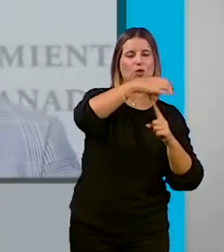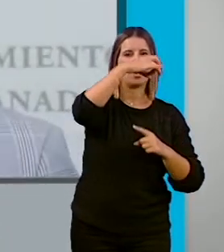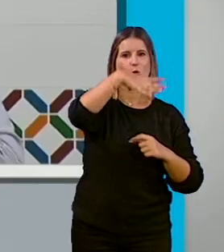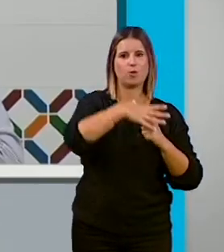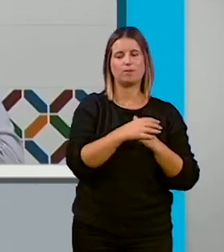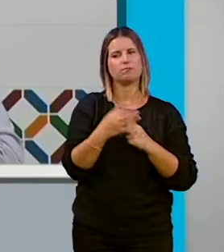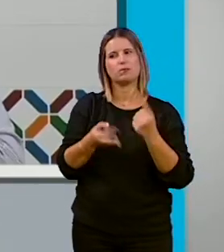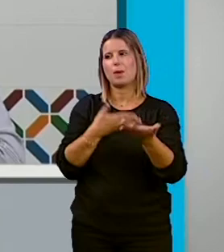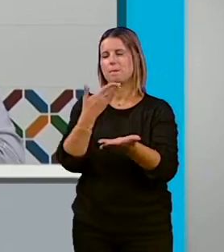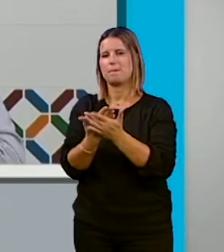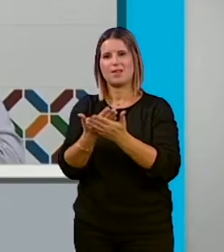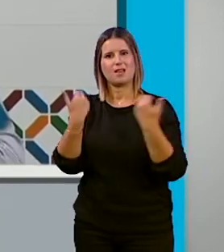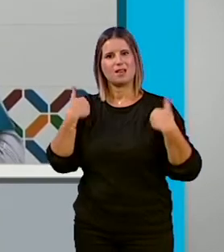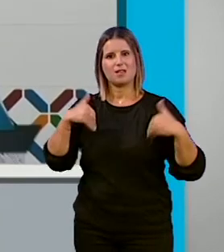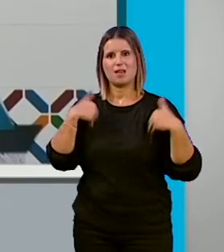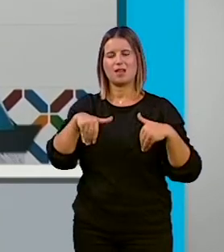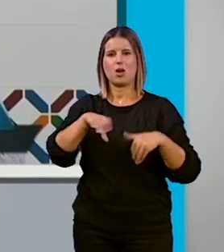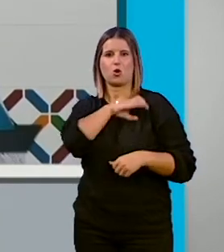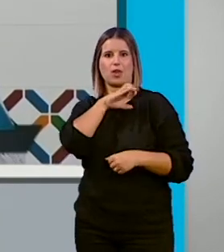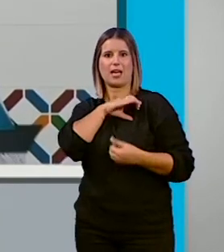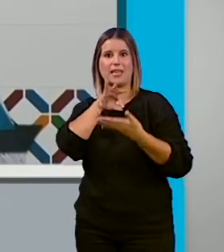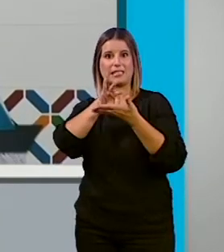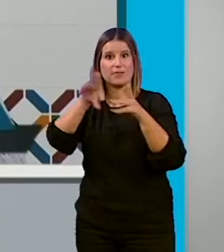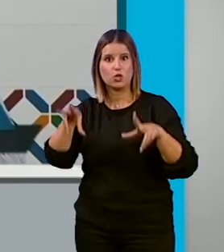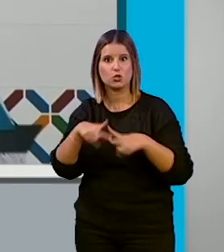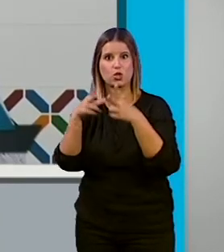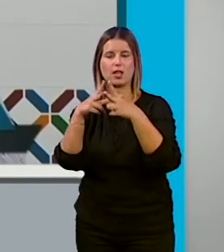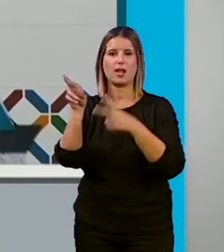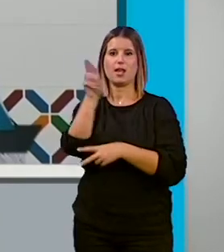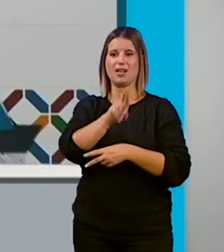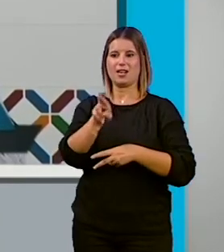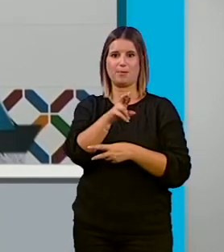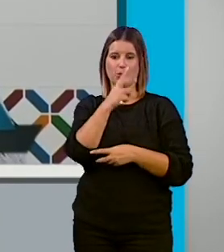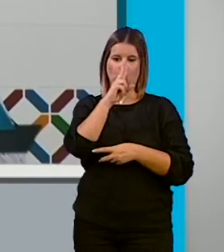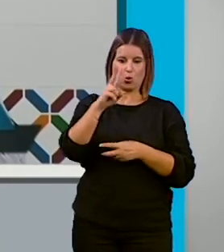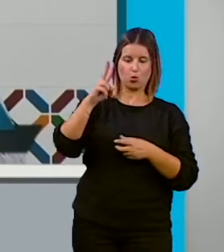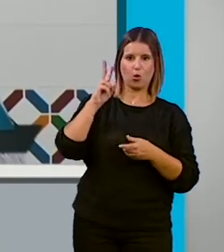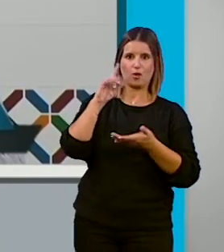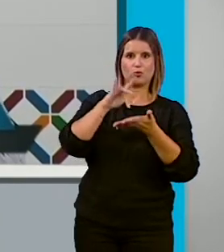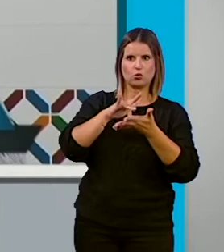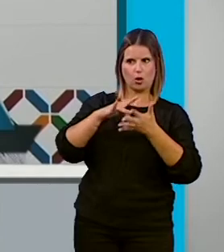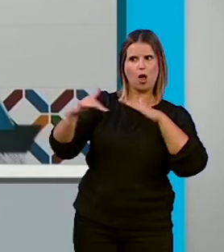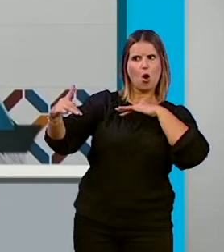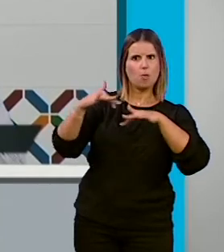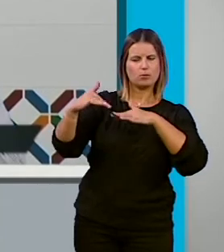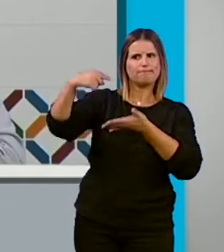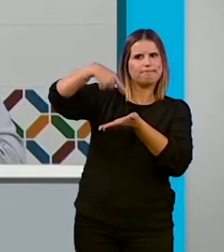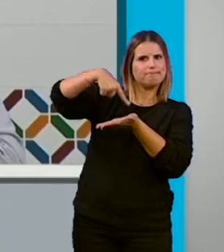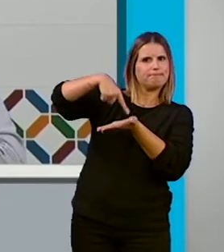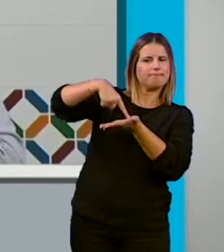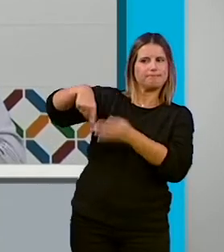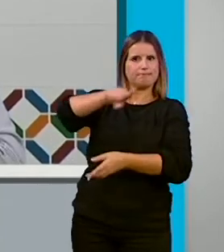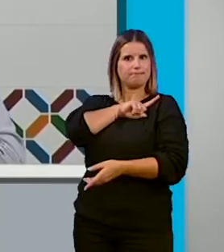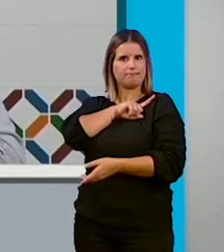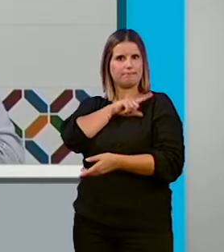Creo que cuanto antes la concejal de Servicios Sociales, que repito durante los dos años de oposición ha sido muy beligerante con